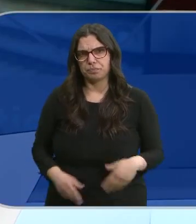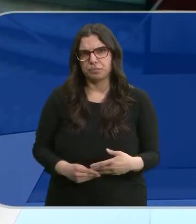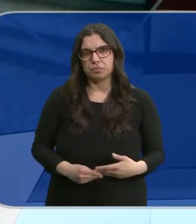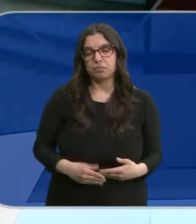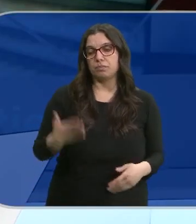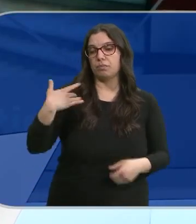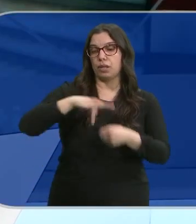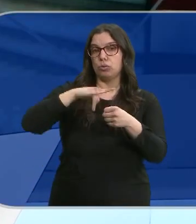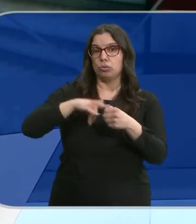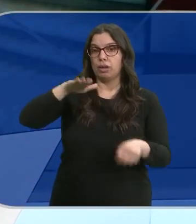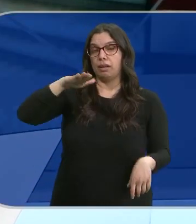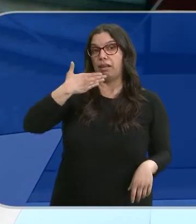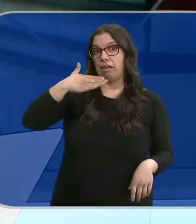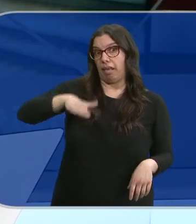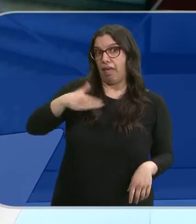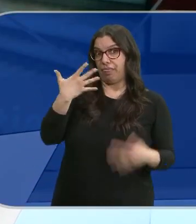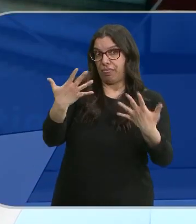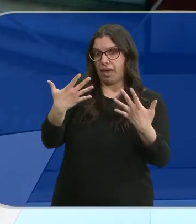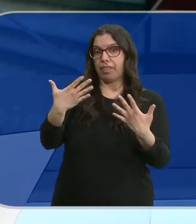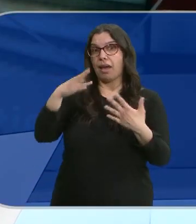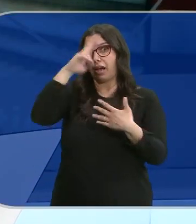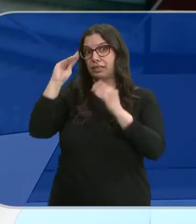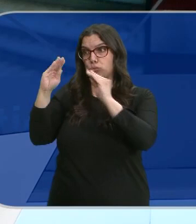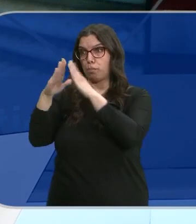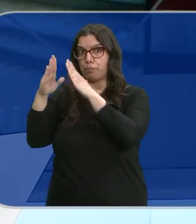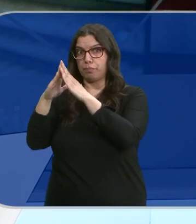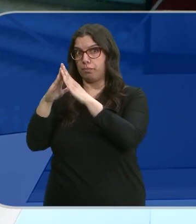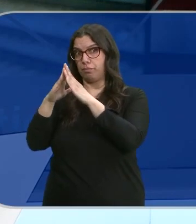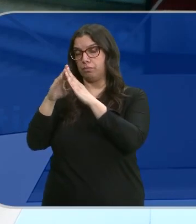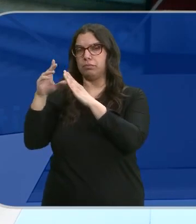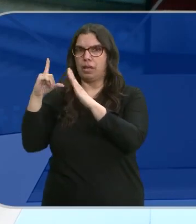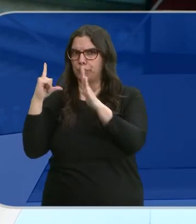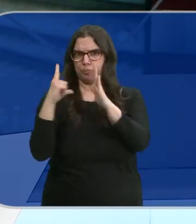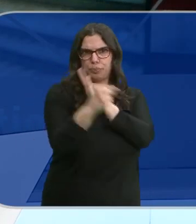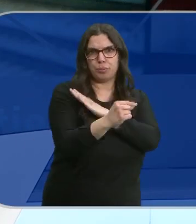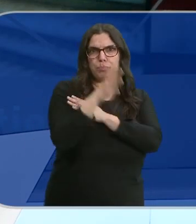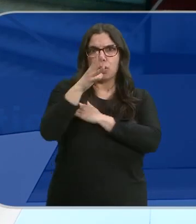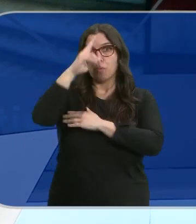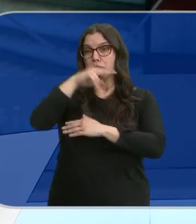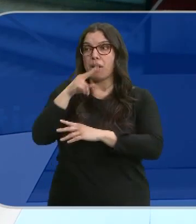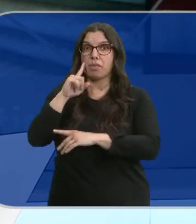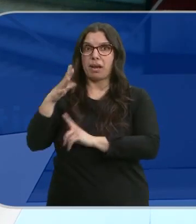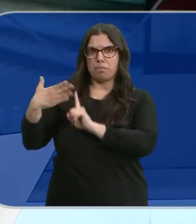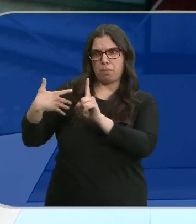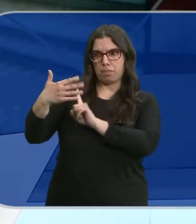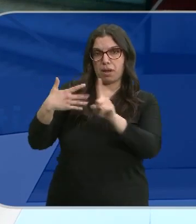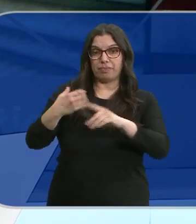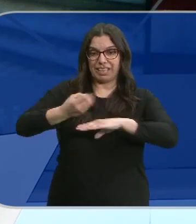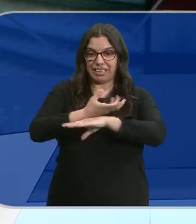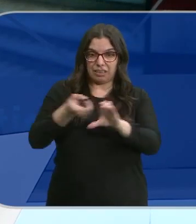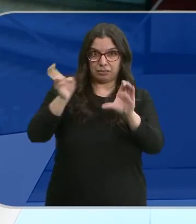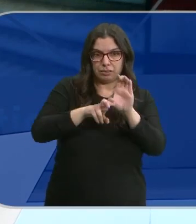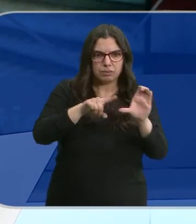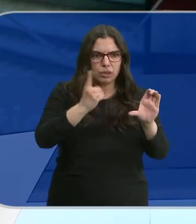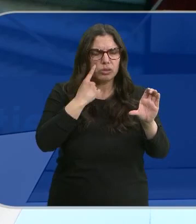El pasado lunes un menor de 10 años huyó de su domicilio en Madrid por presuntos maltratos que recibía por parte de sus padres. Fue encontrado en un tren y